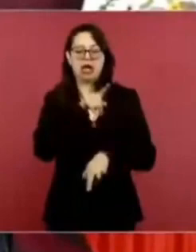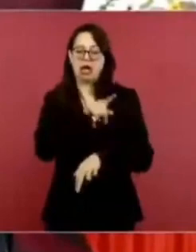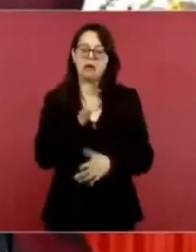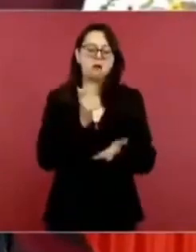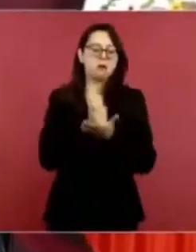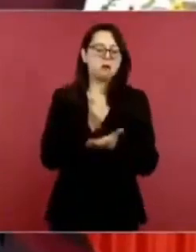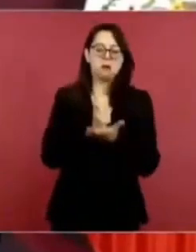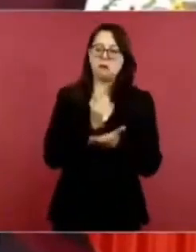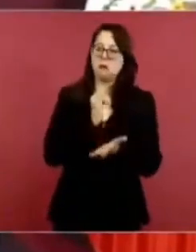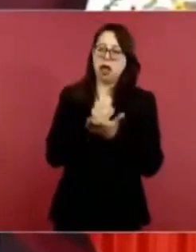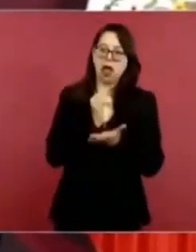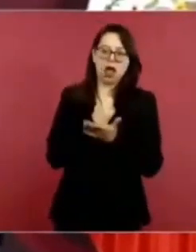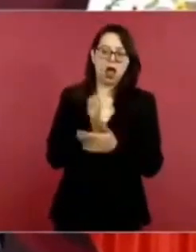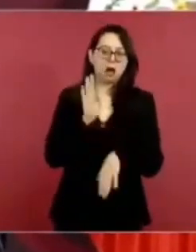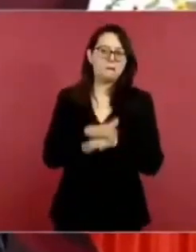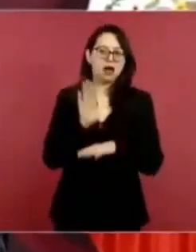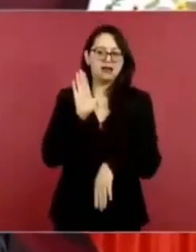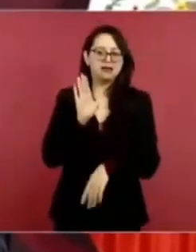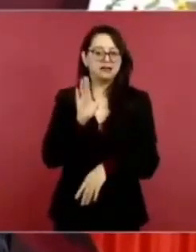pagaban.